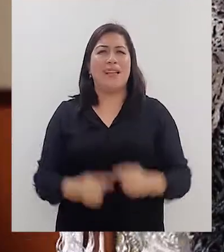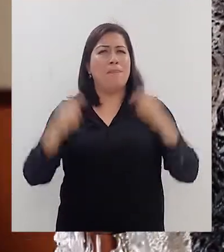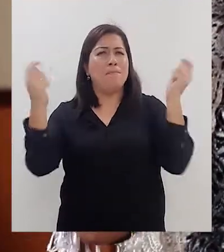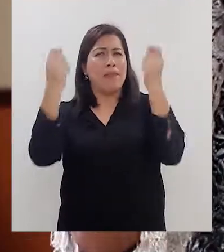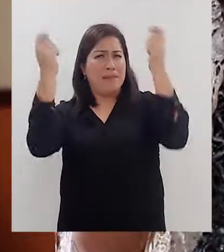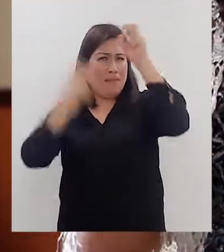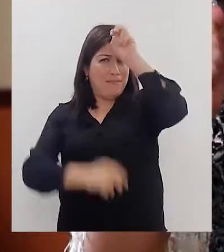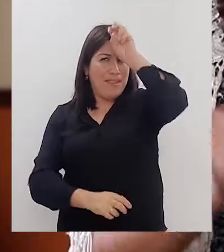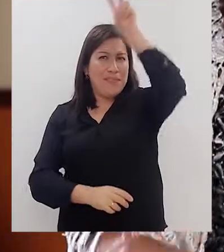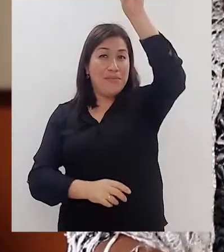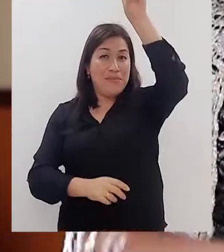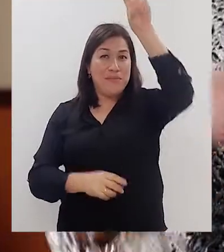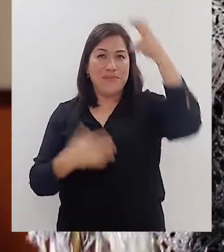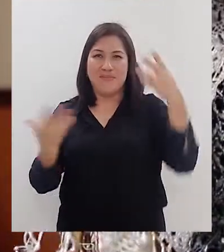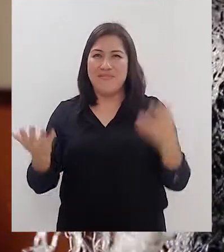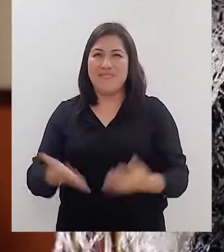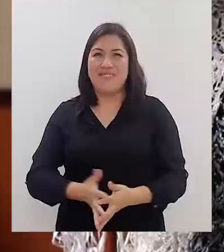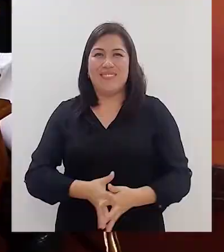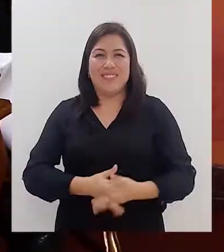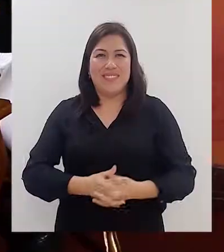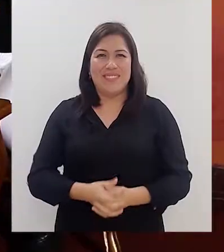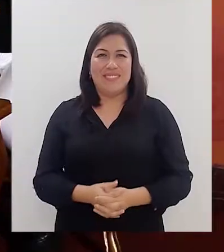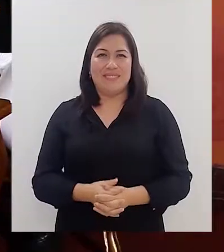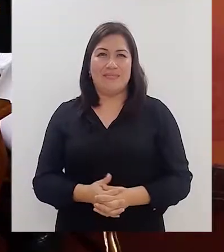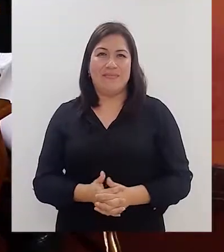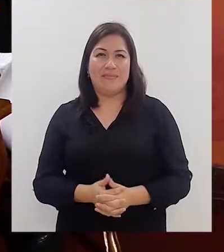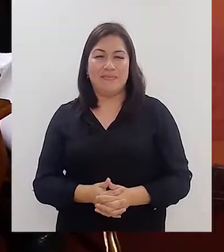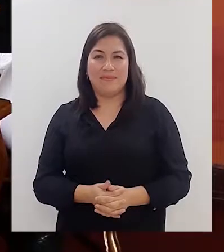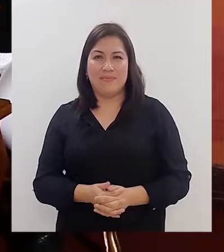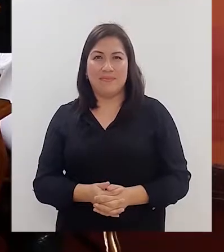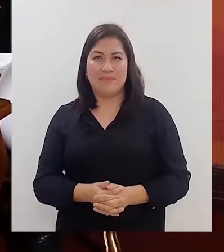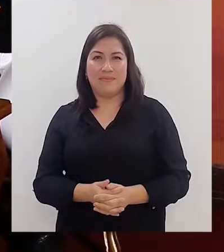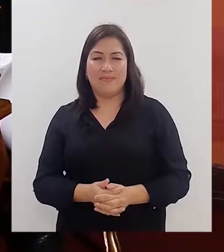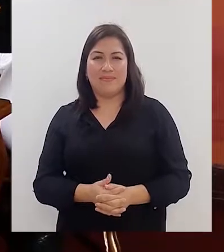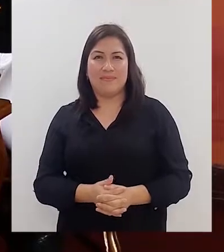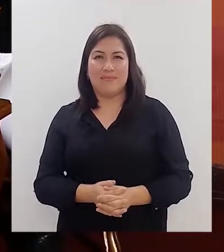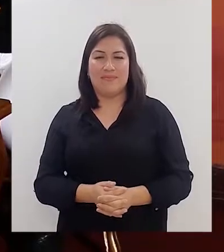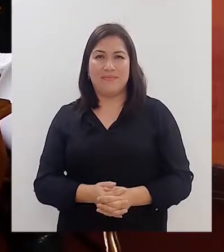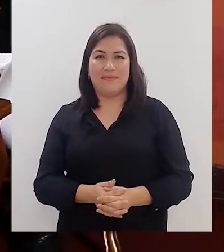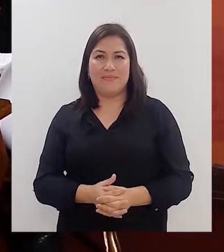¡Viva! ¡Viva el Perú! ¡Viva! ¡Corina!